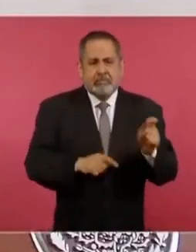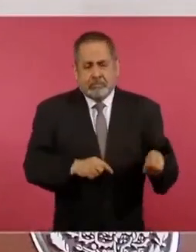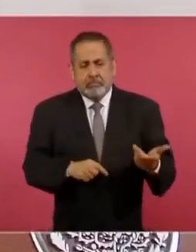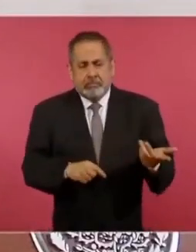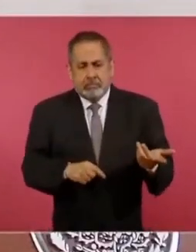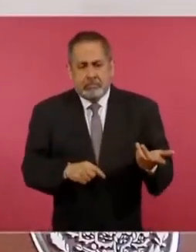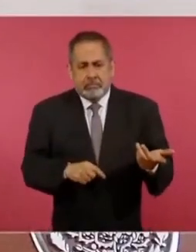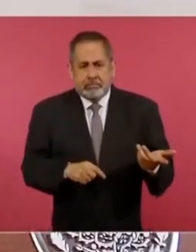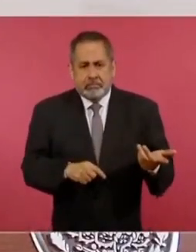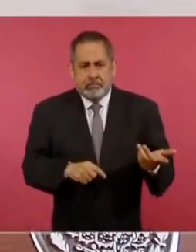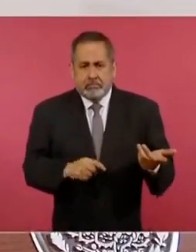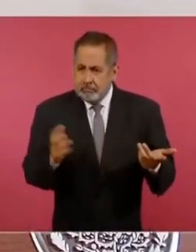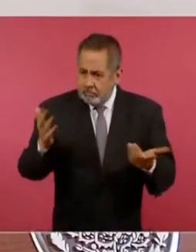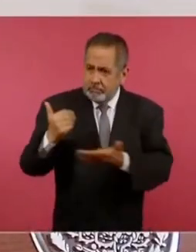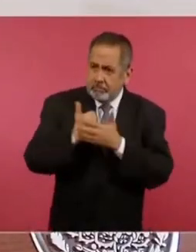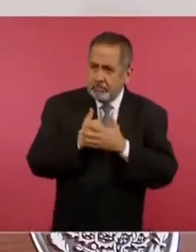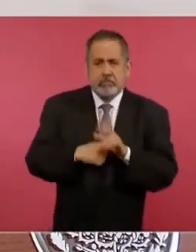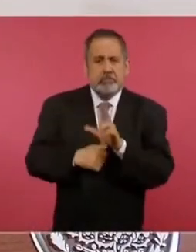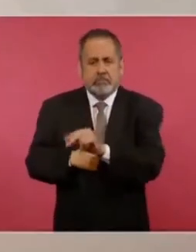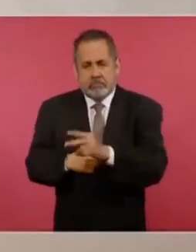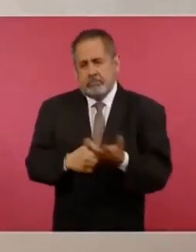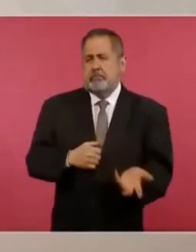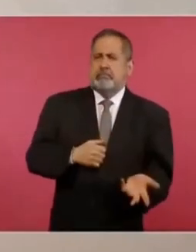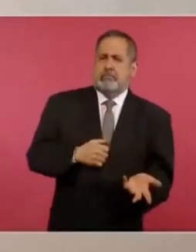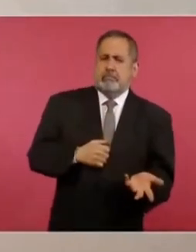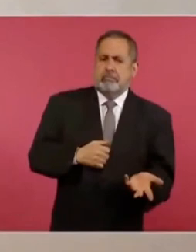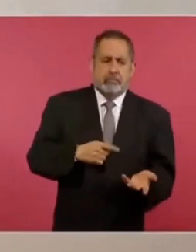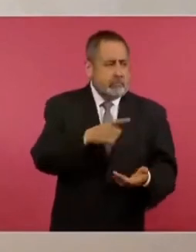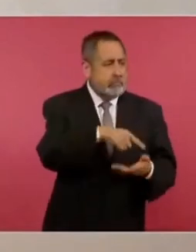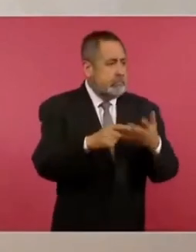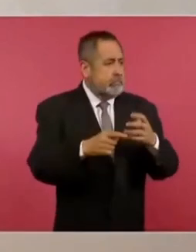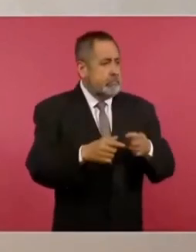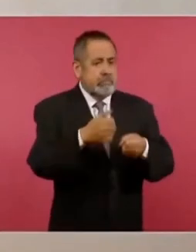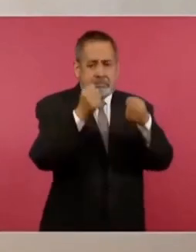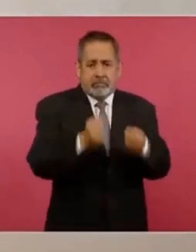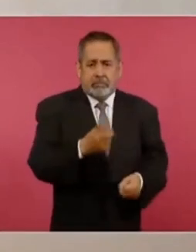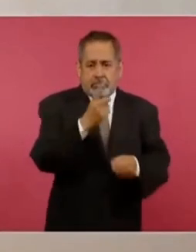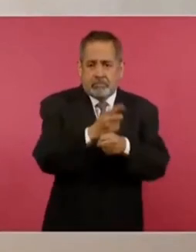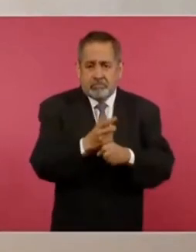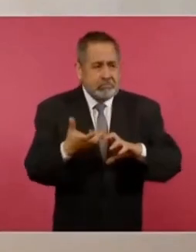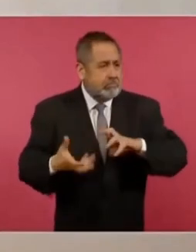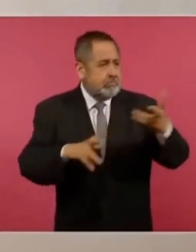que es el de la seguridad al interior?